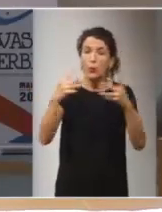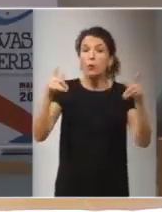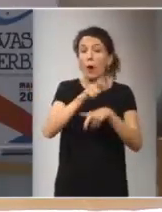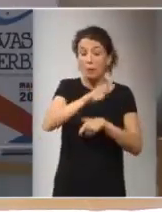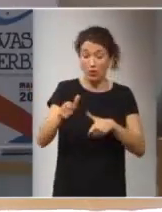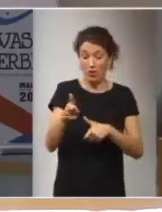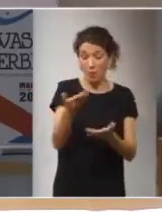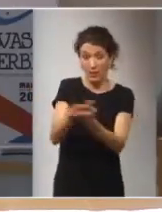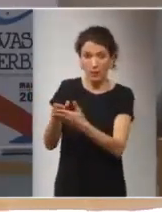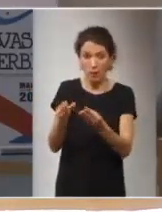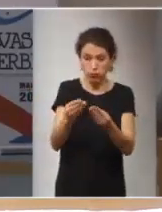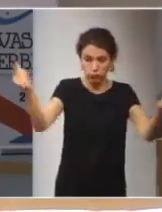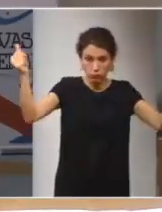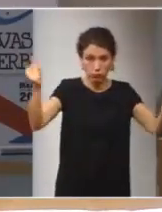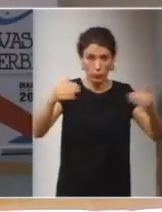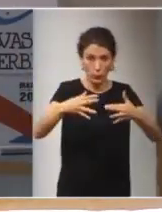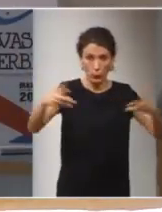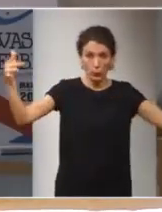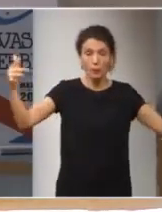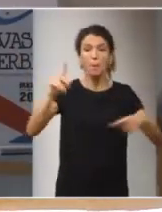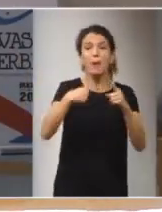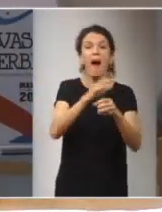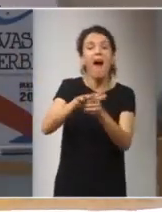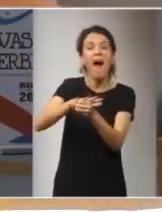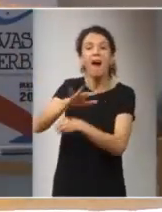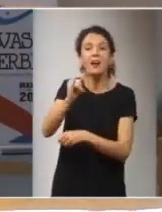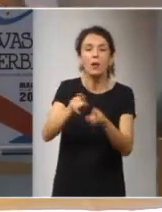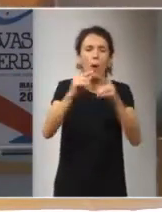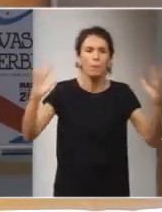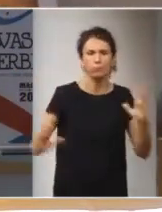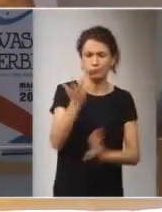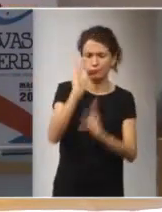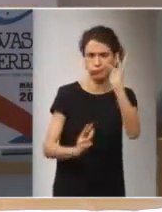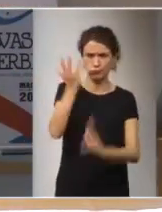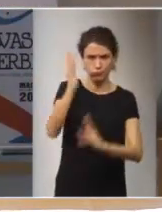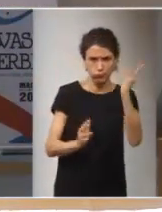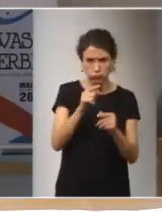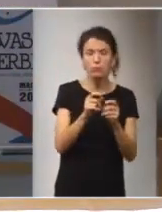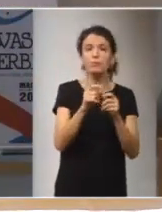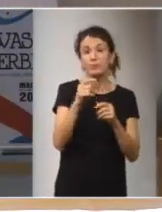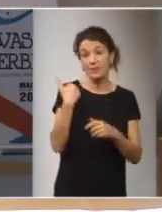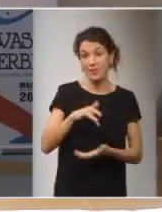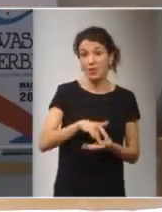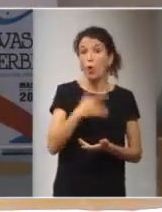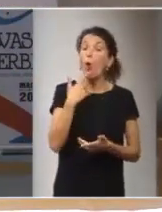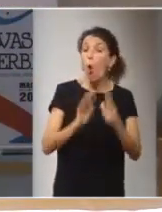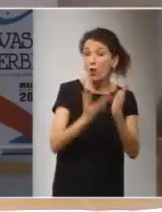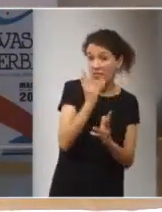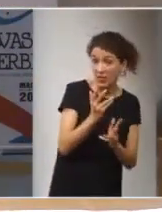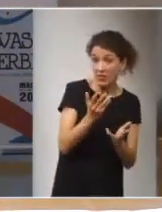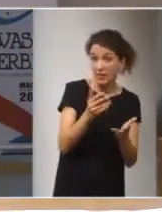sus víctimas y también generan grandes áreas de incendios que coalescientes que o ya sea que incineren